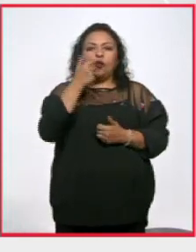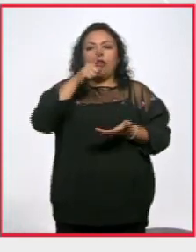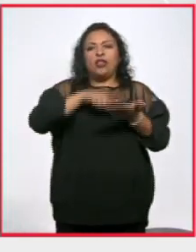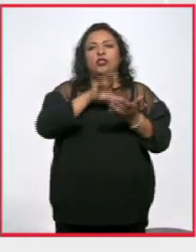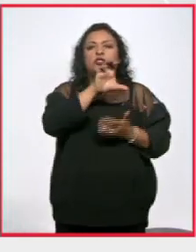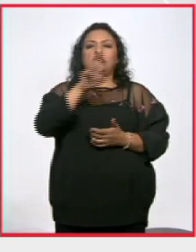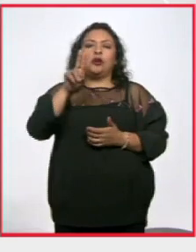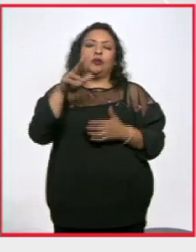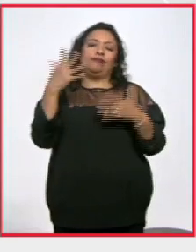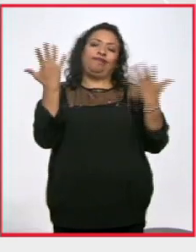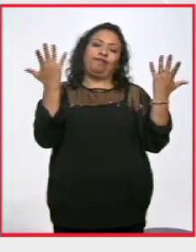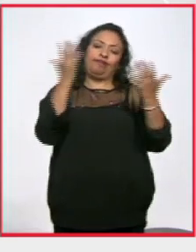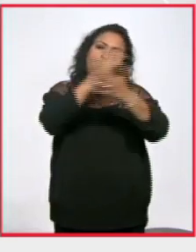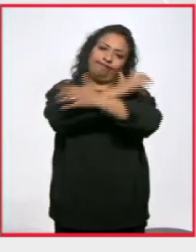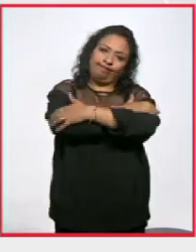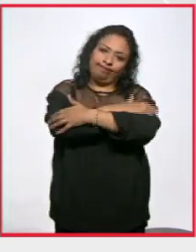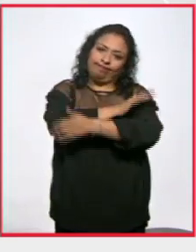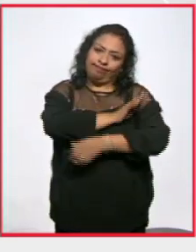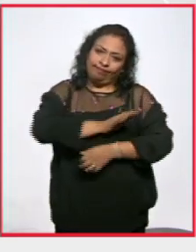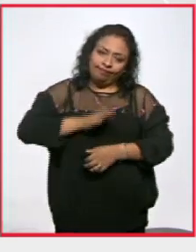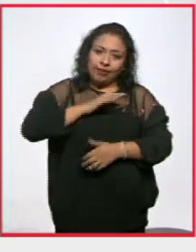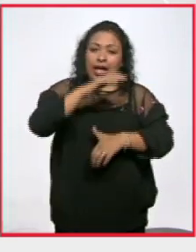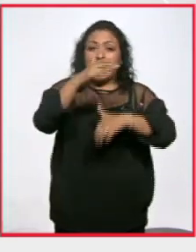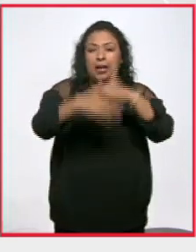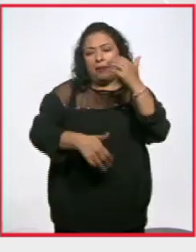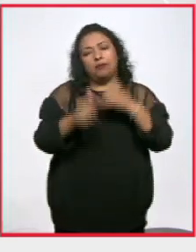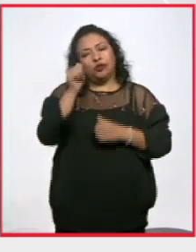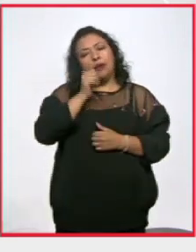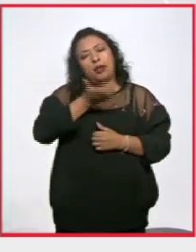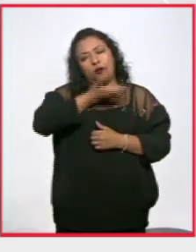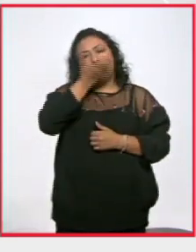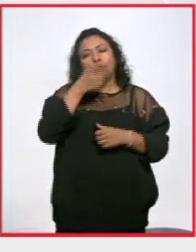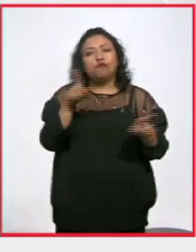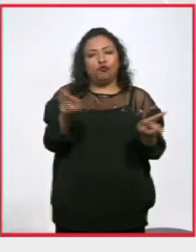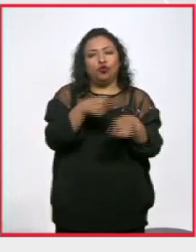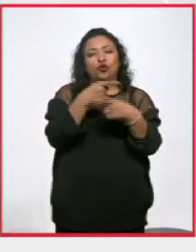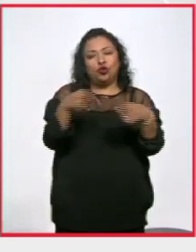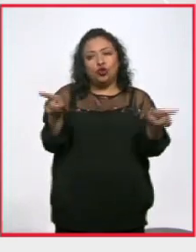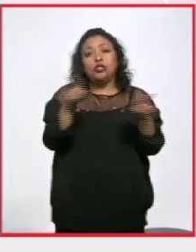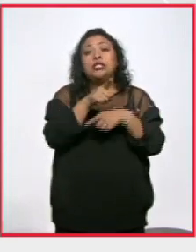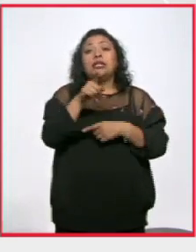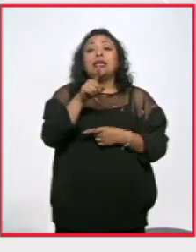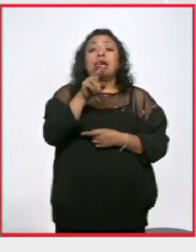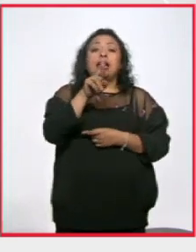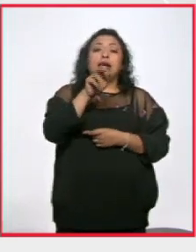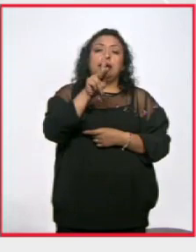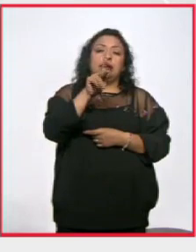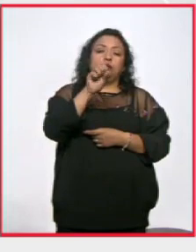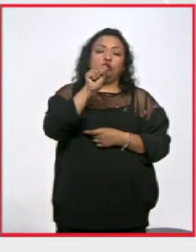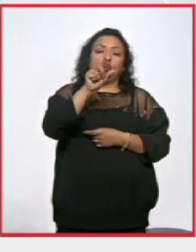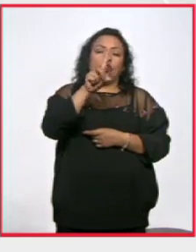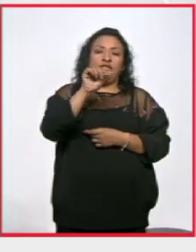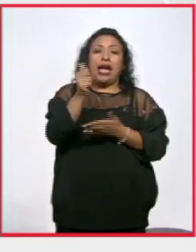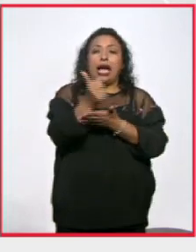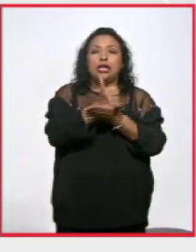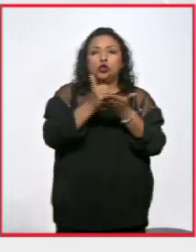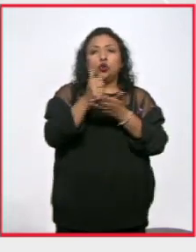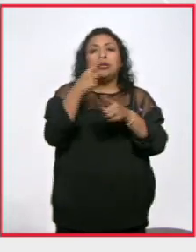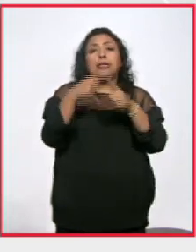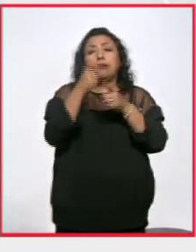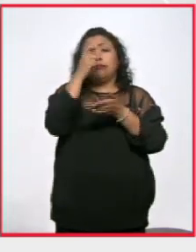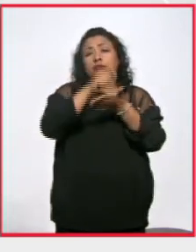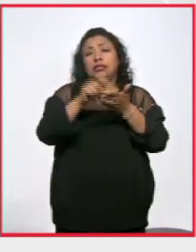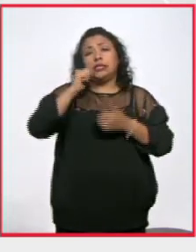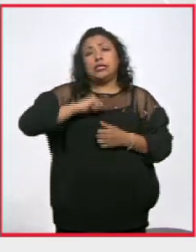en CEU un fuerte abrazo y nos vamos a despedir como es costumbre con música rapsodia en azul de uno de los grandes